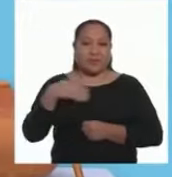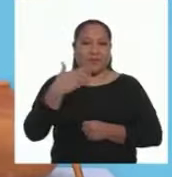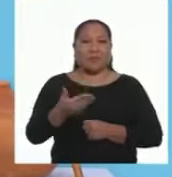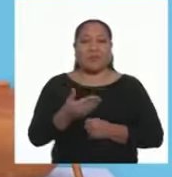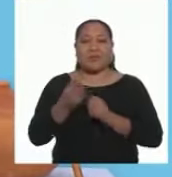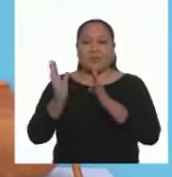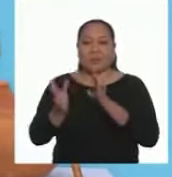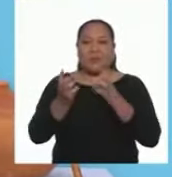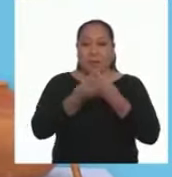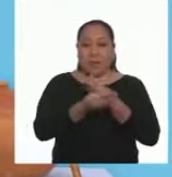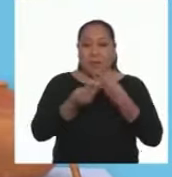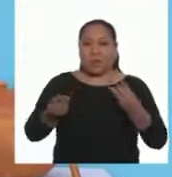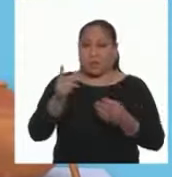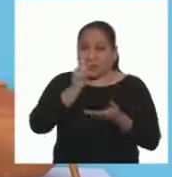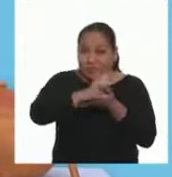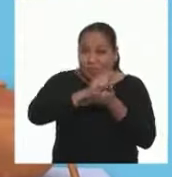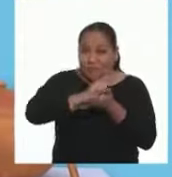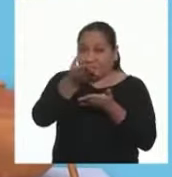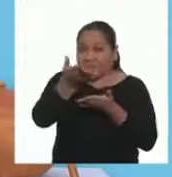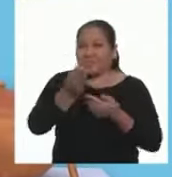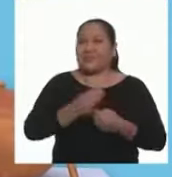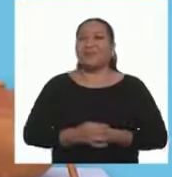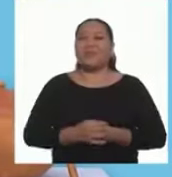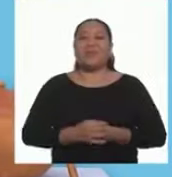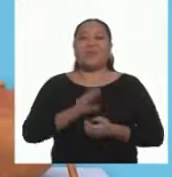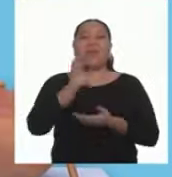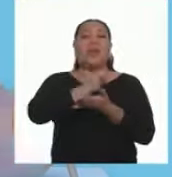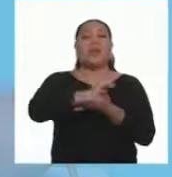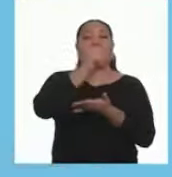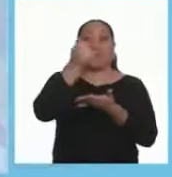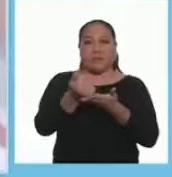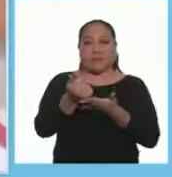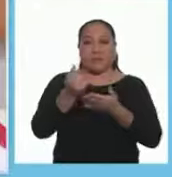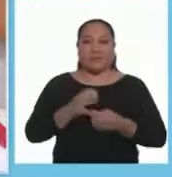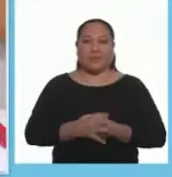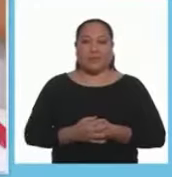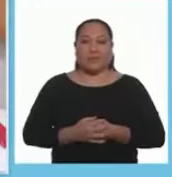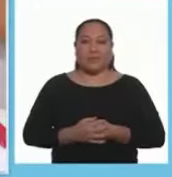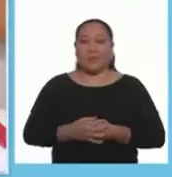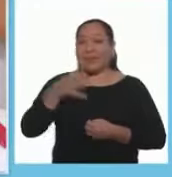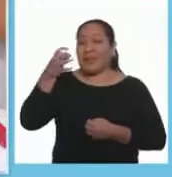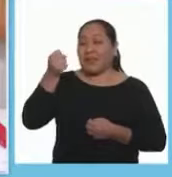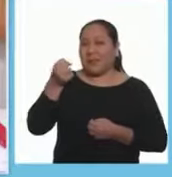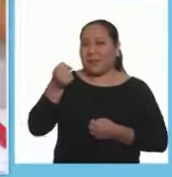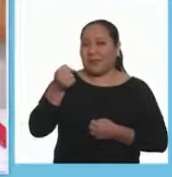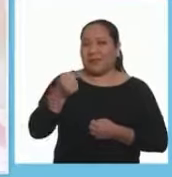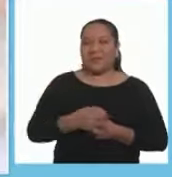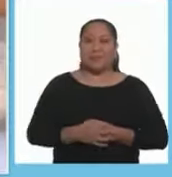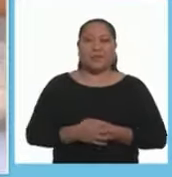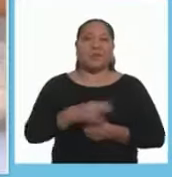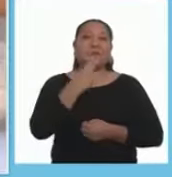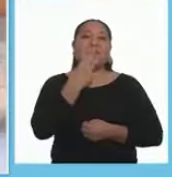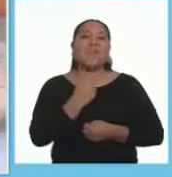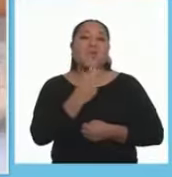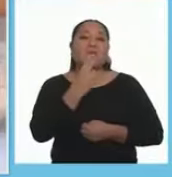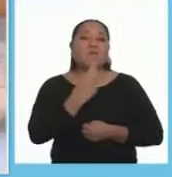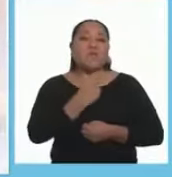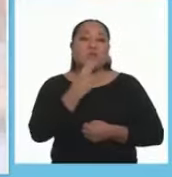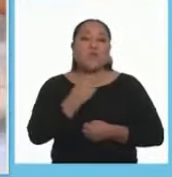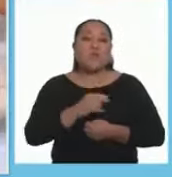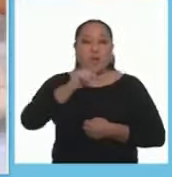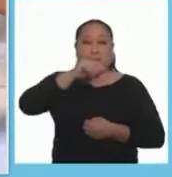necesitaremos los siguientes ingredientes Tomen nota Arroz Leche